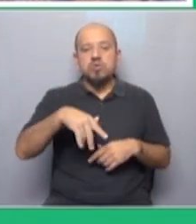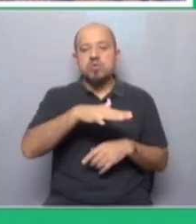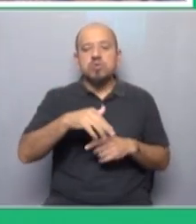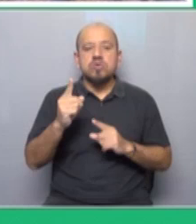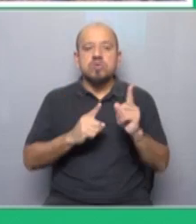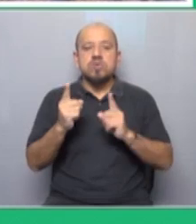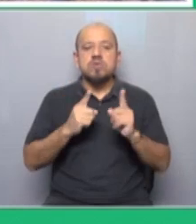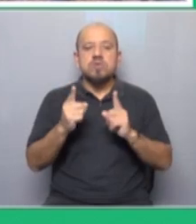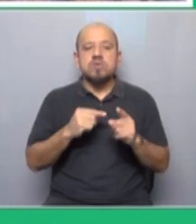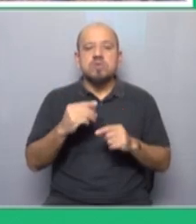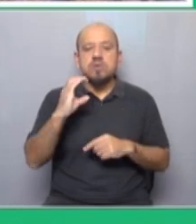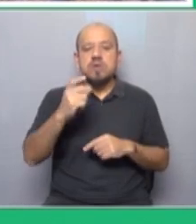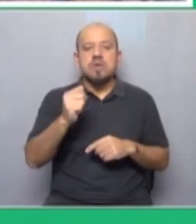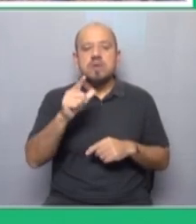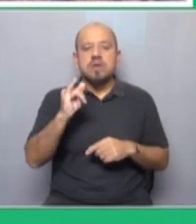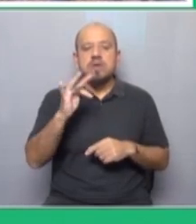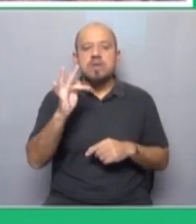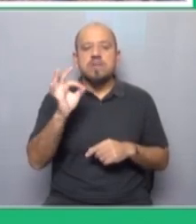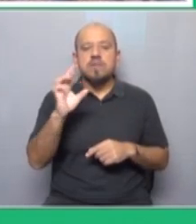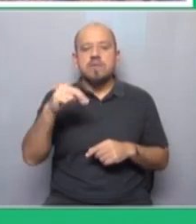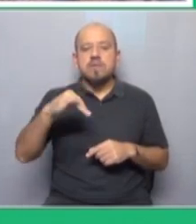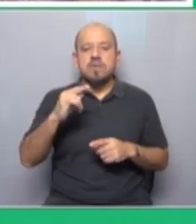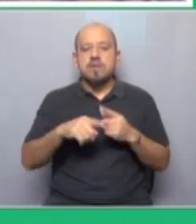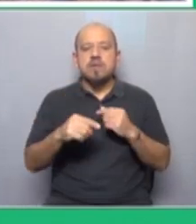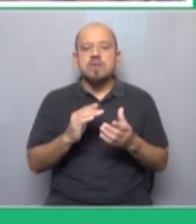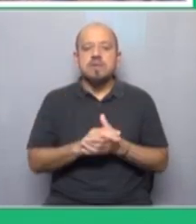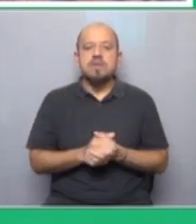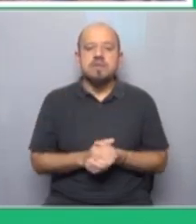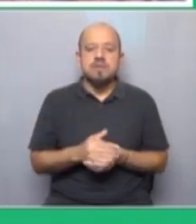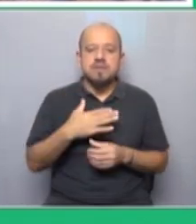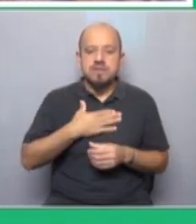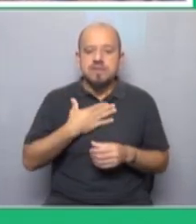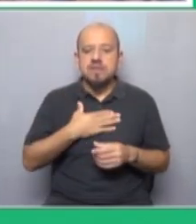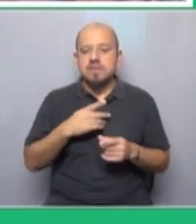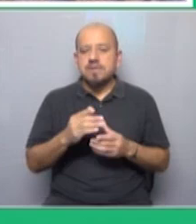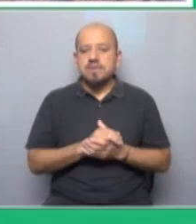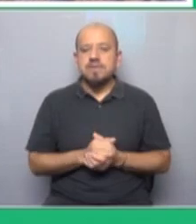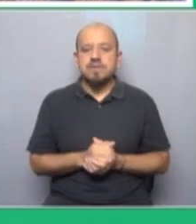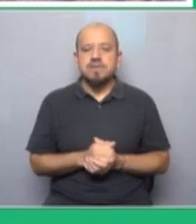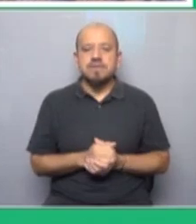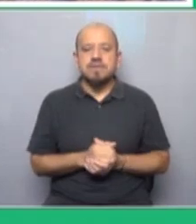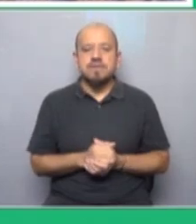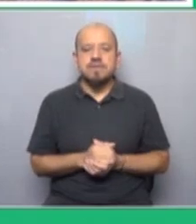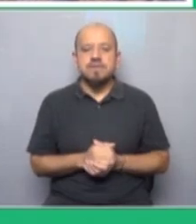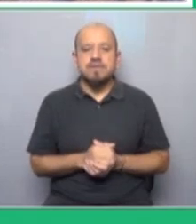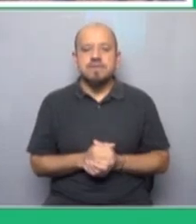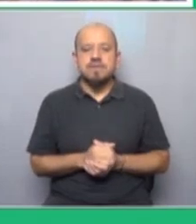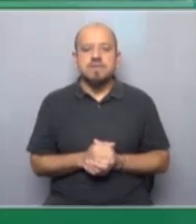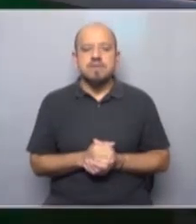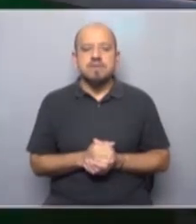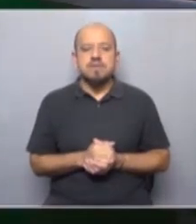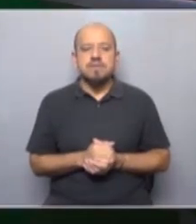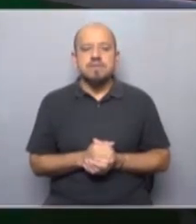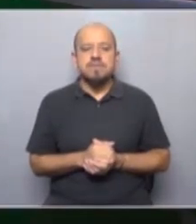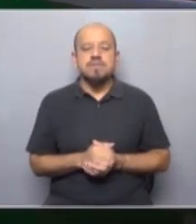Universidad de Santa Bárbara, California, por este aporte. Un tremendo privilegio estar con ustedes. Que pase muy bien. Muy bien, y